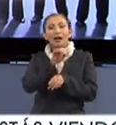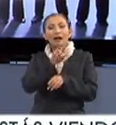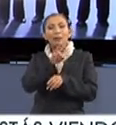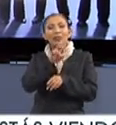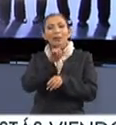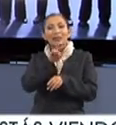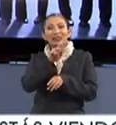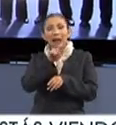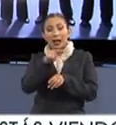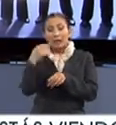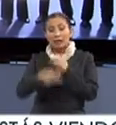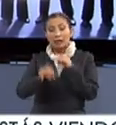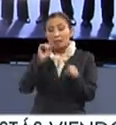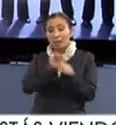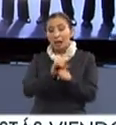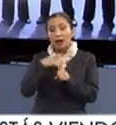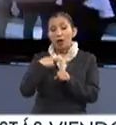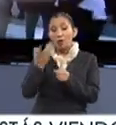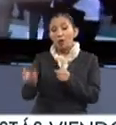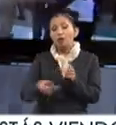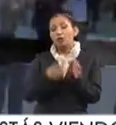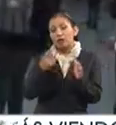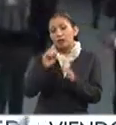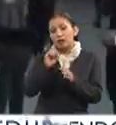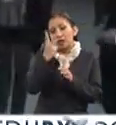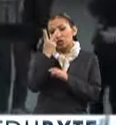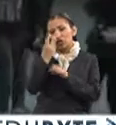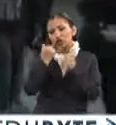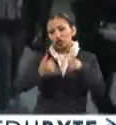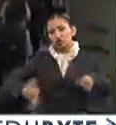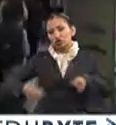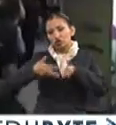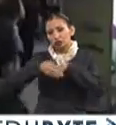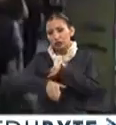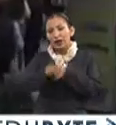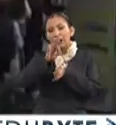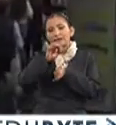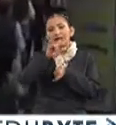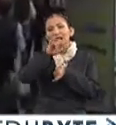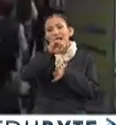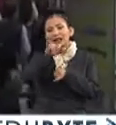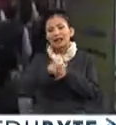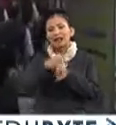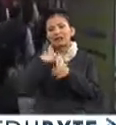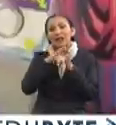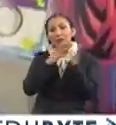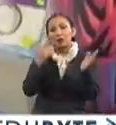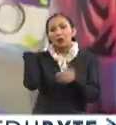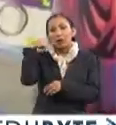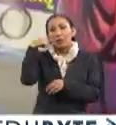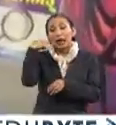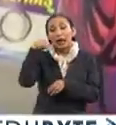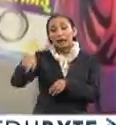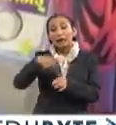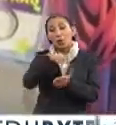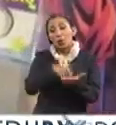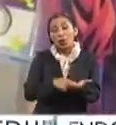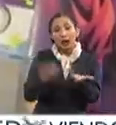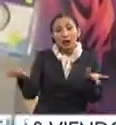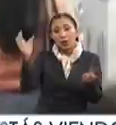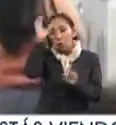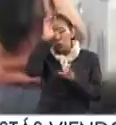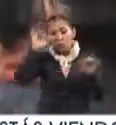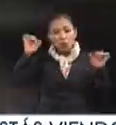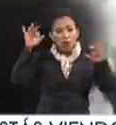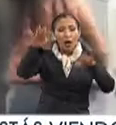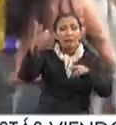Fue inaugurada este fin de semana desde el número 32 de la FILIC, de la Feria Internacional del Libro de Guadalajara. Este espacio cultural